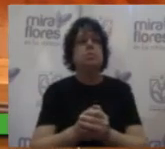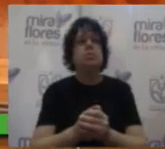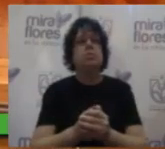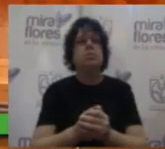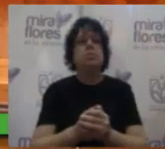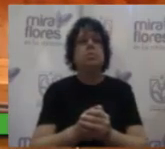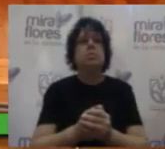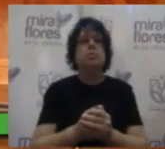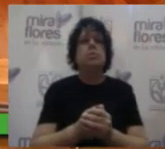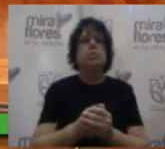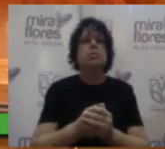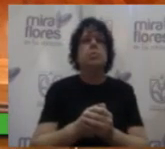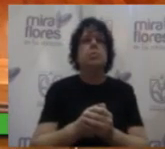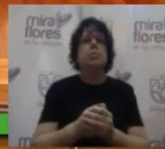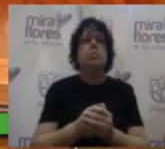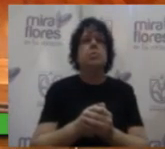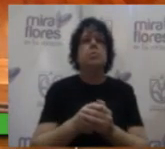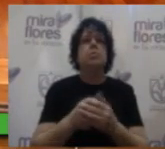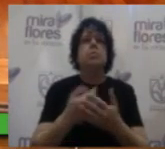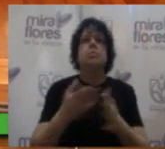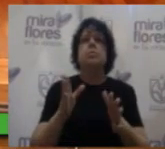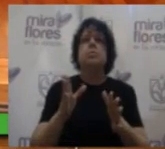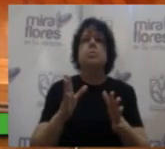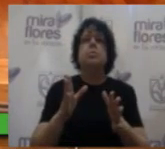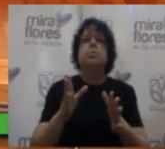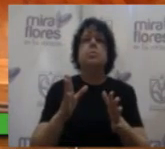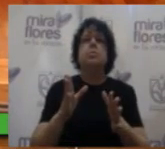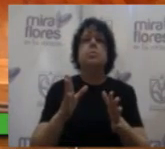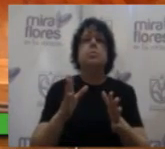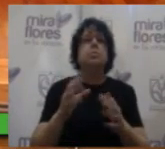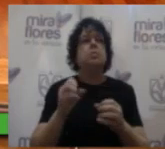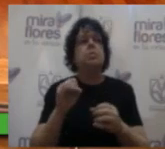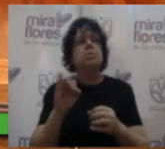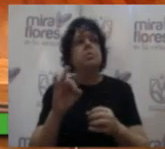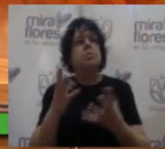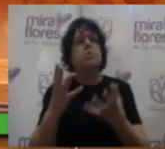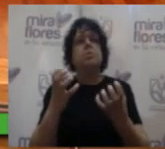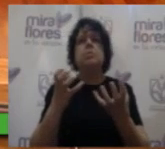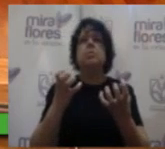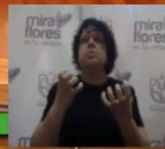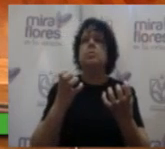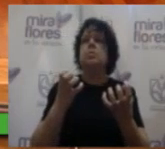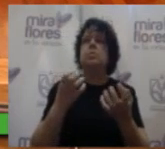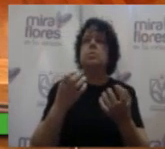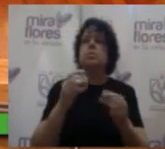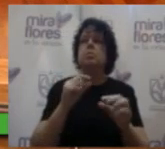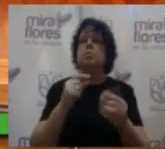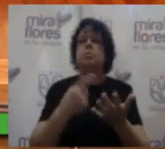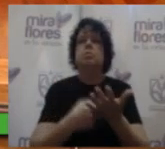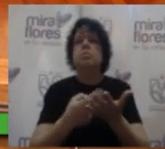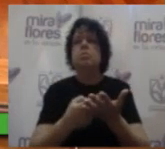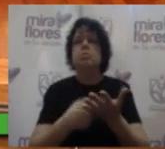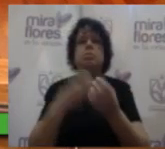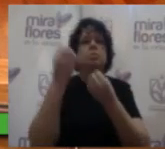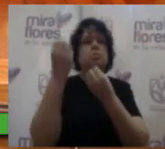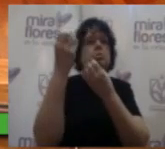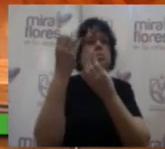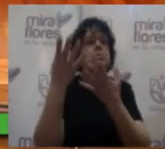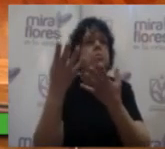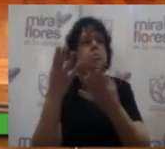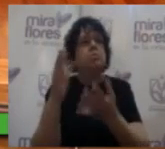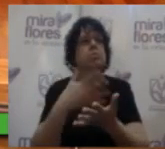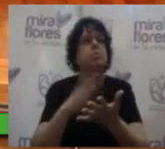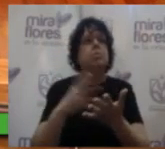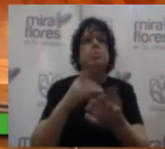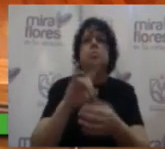Esto viene con un dictamen de la respectiva comisión pero si alguien quiere hacer alguna sustentación es el momento de hacerlo Si no hay